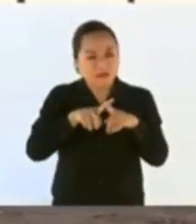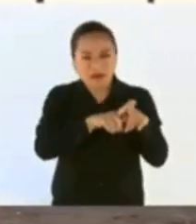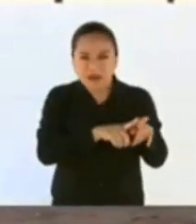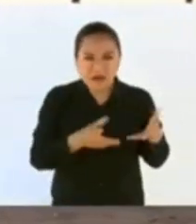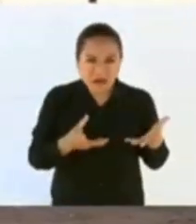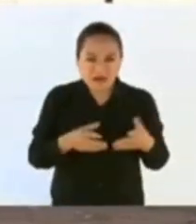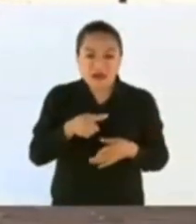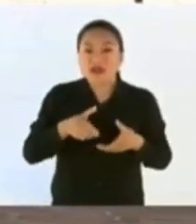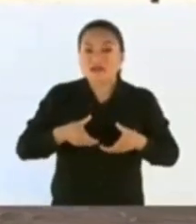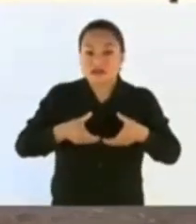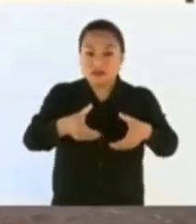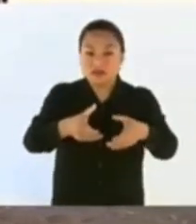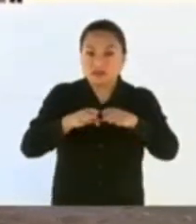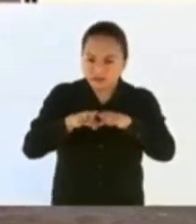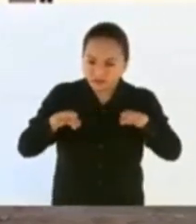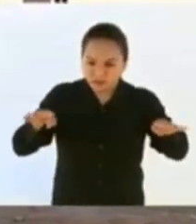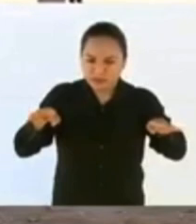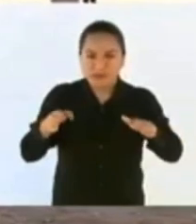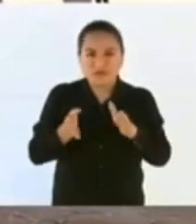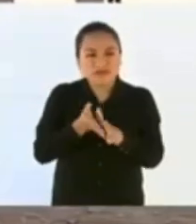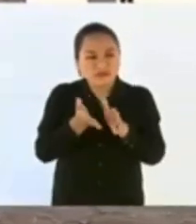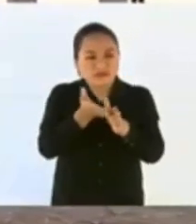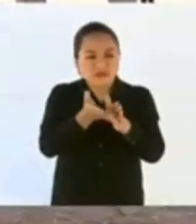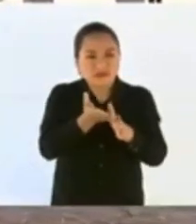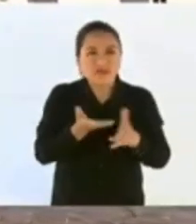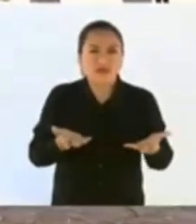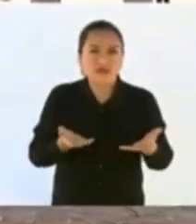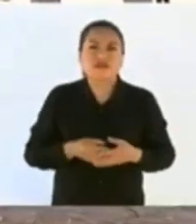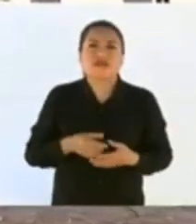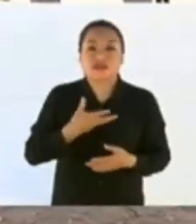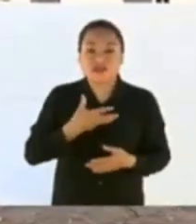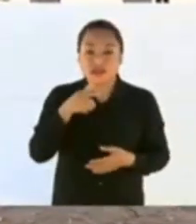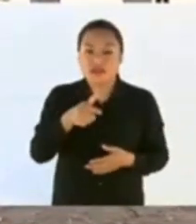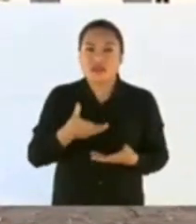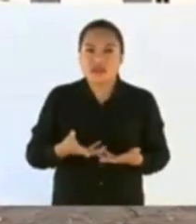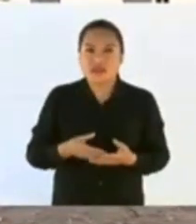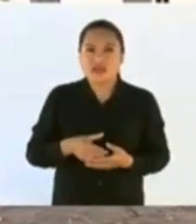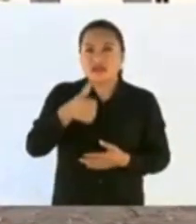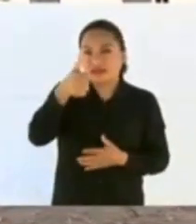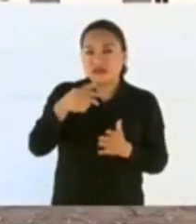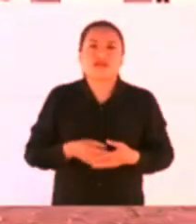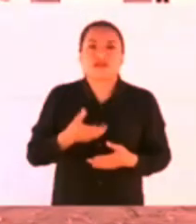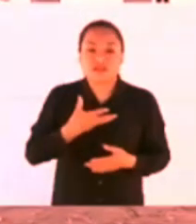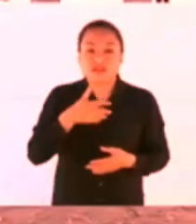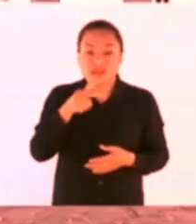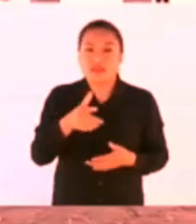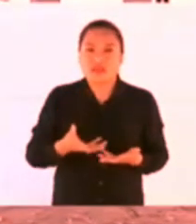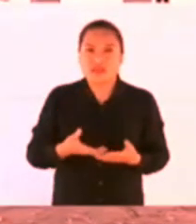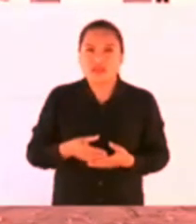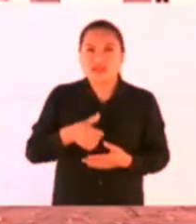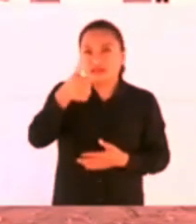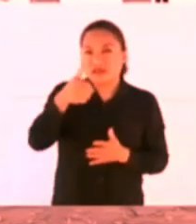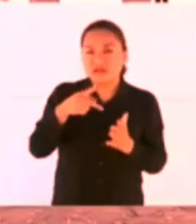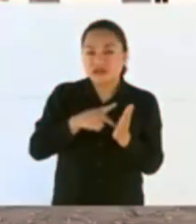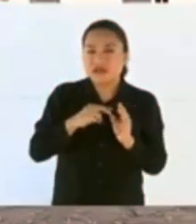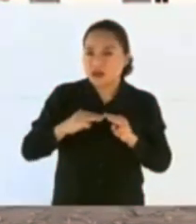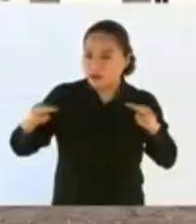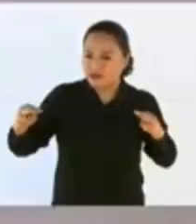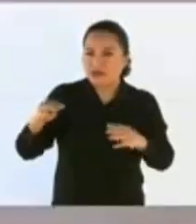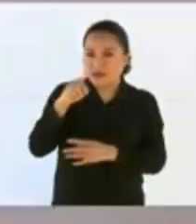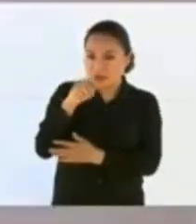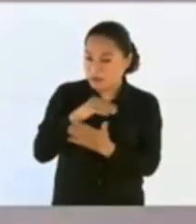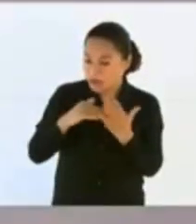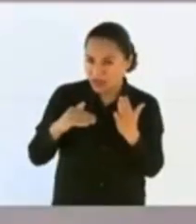Este camino tiene 6 kilómetros y medio, 6 kilómetros y medio